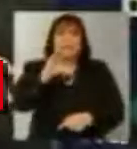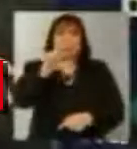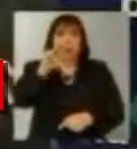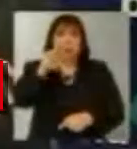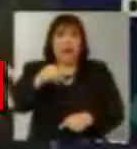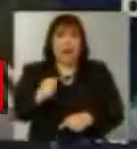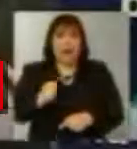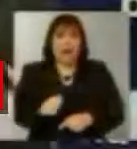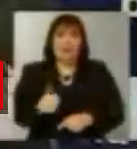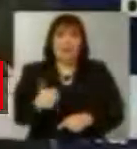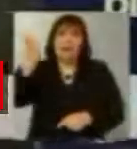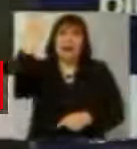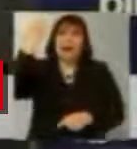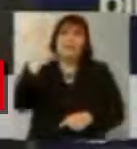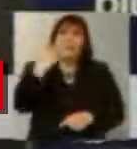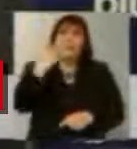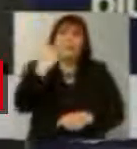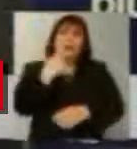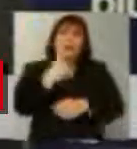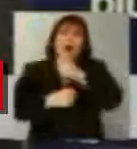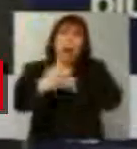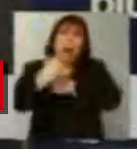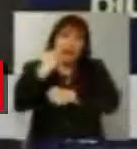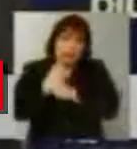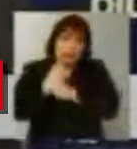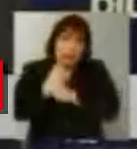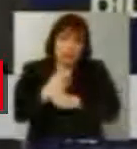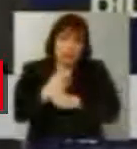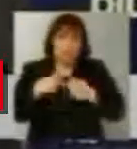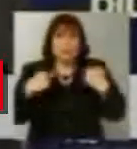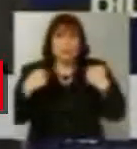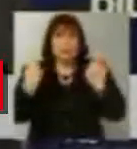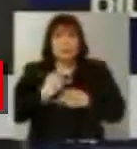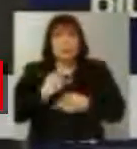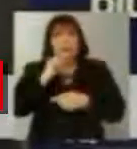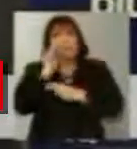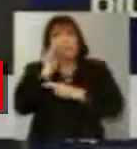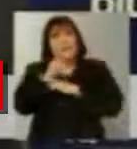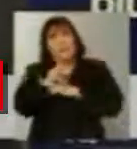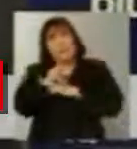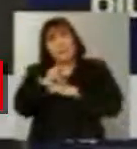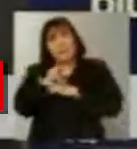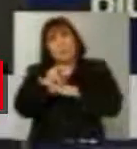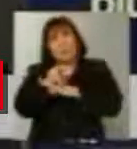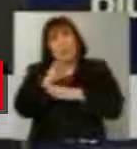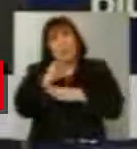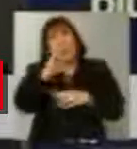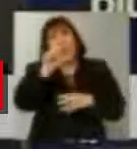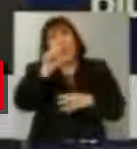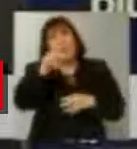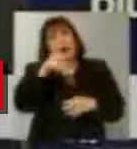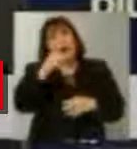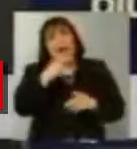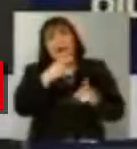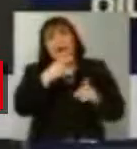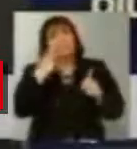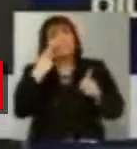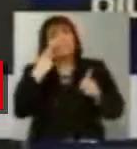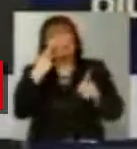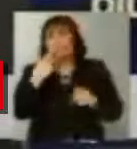Hace cinco años nosotros veíamos a Pluna como un problema,